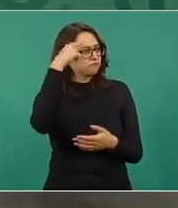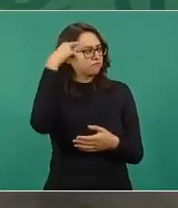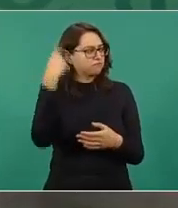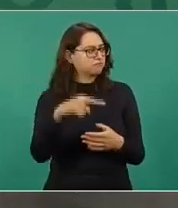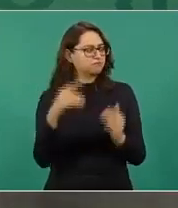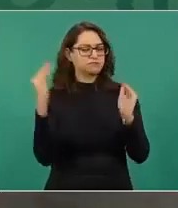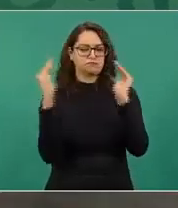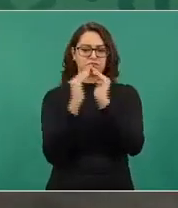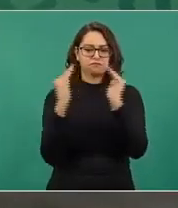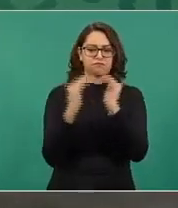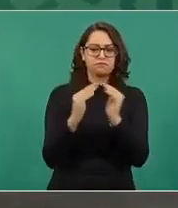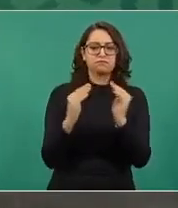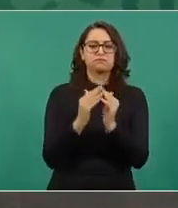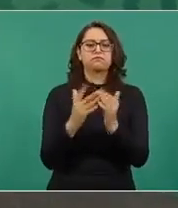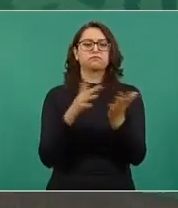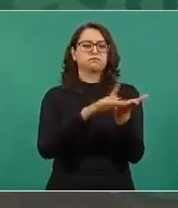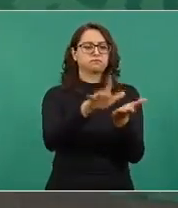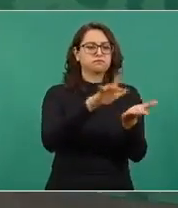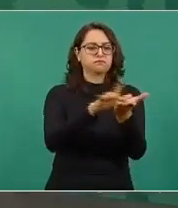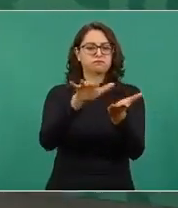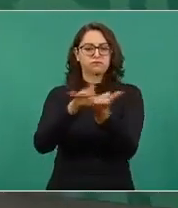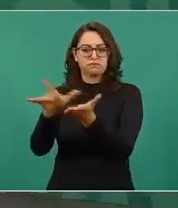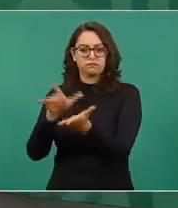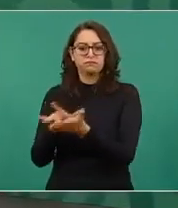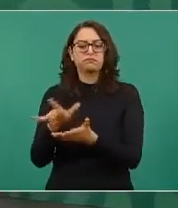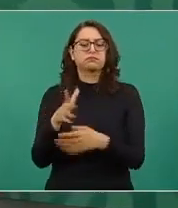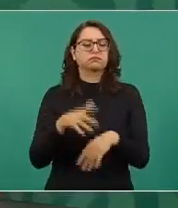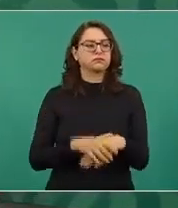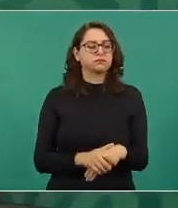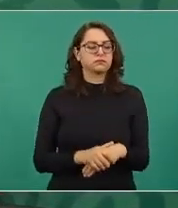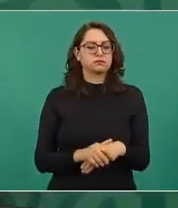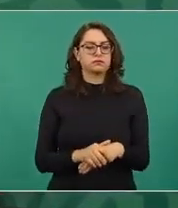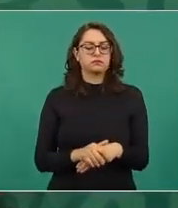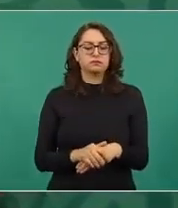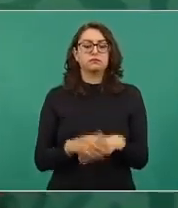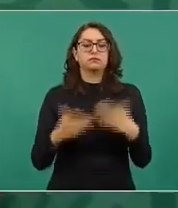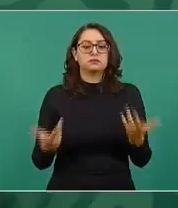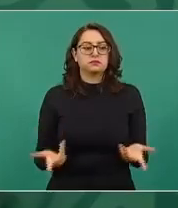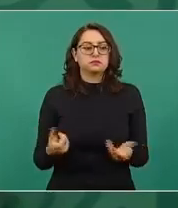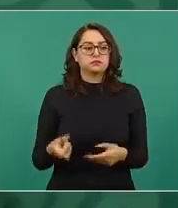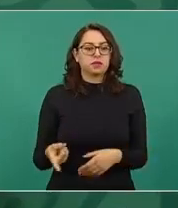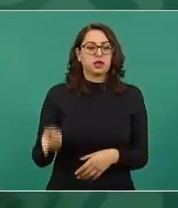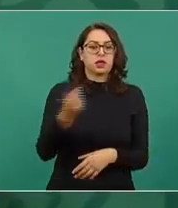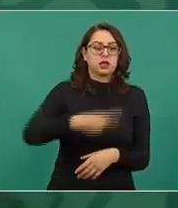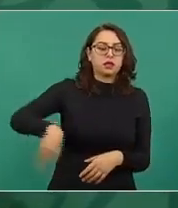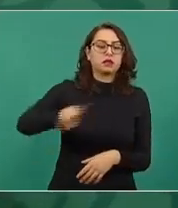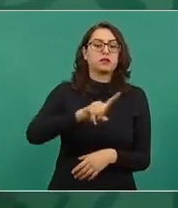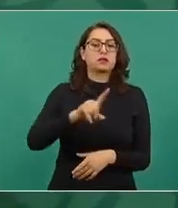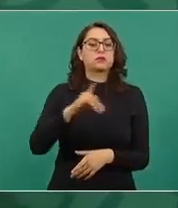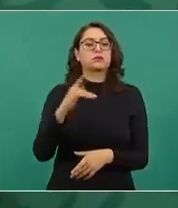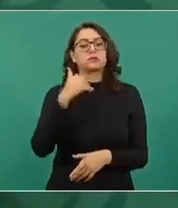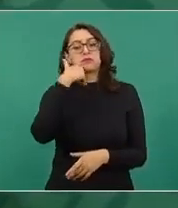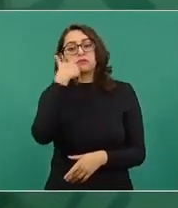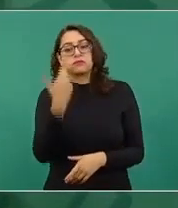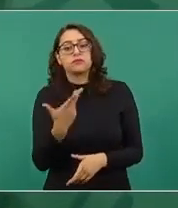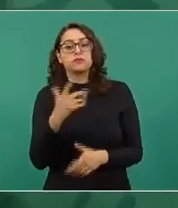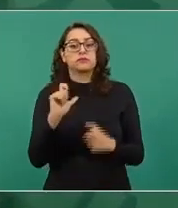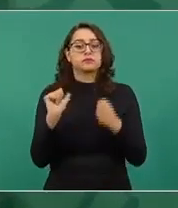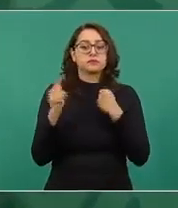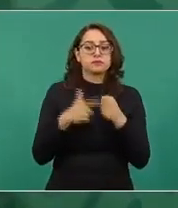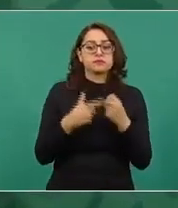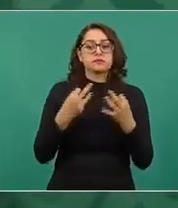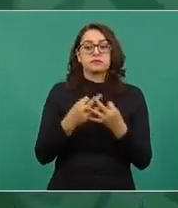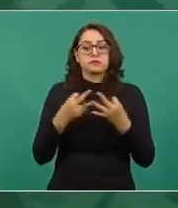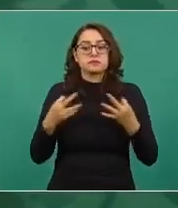Si ellos consiguen un terreno o un